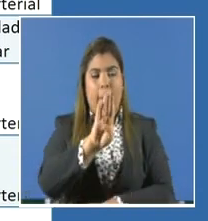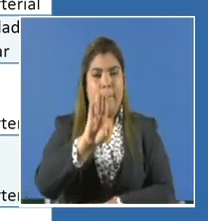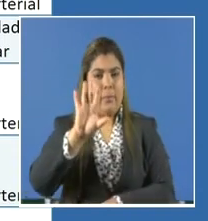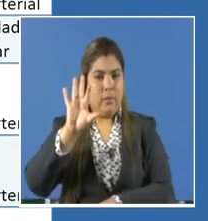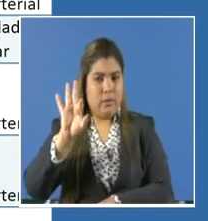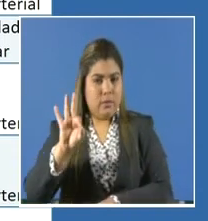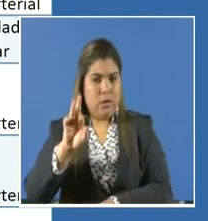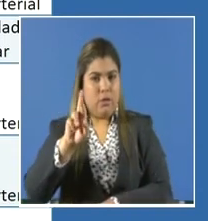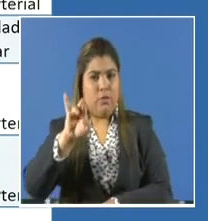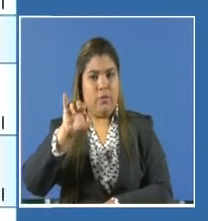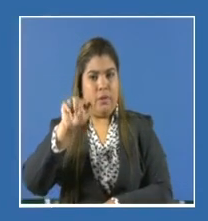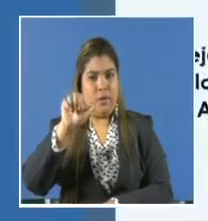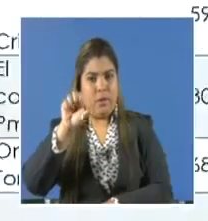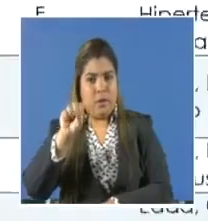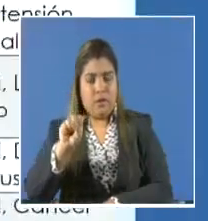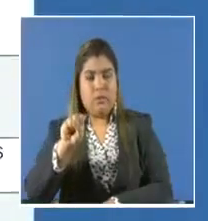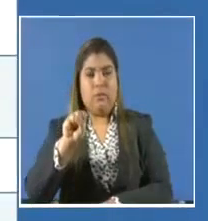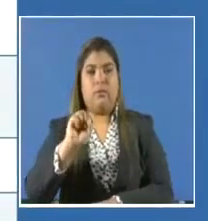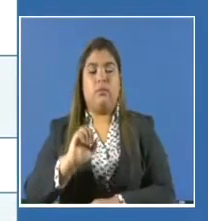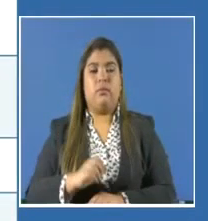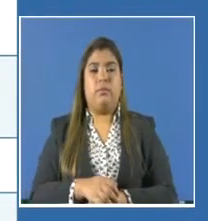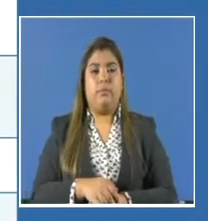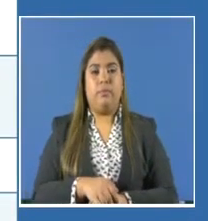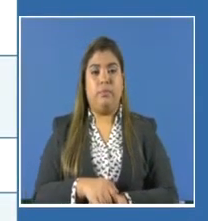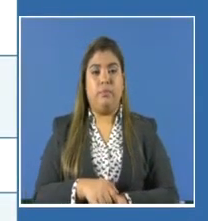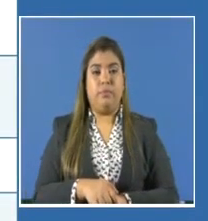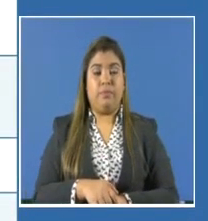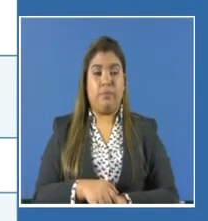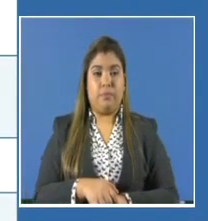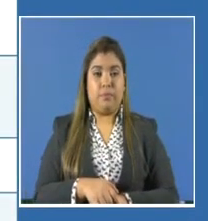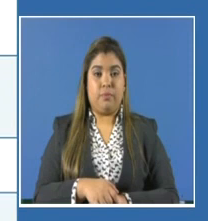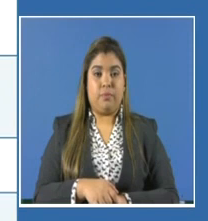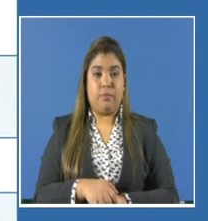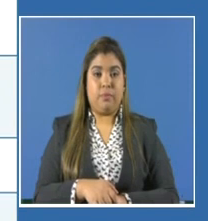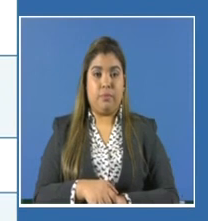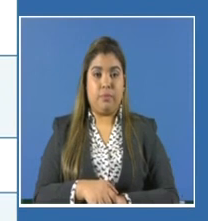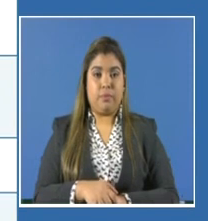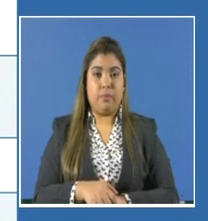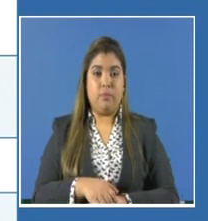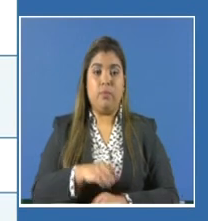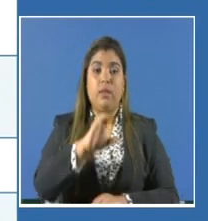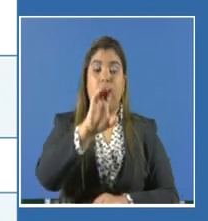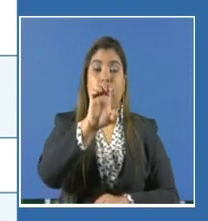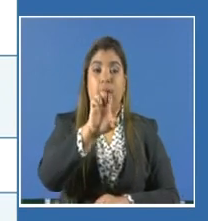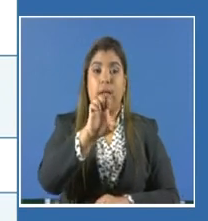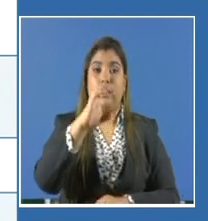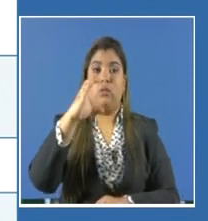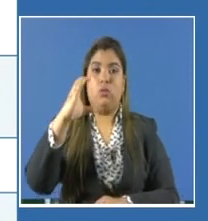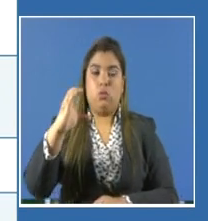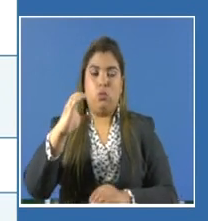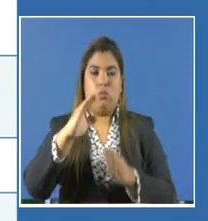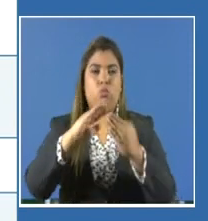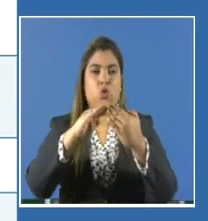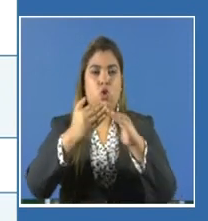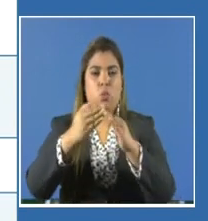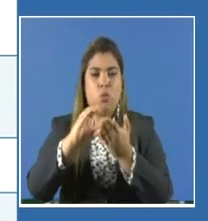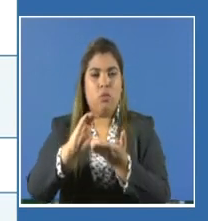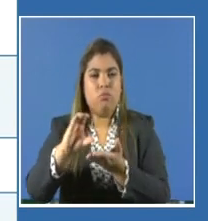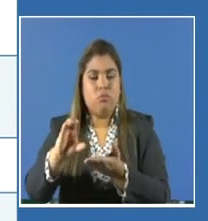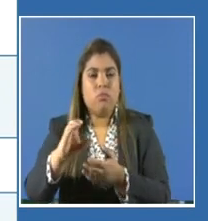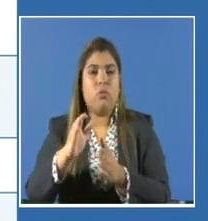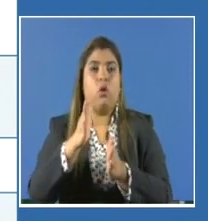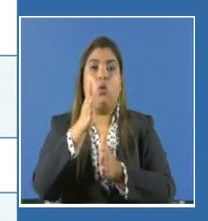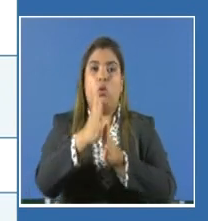Frías, dos de Belisario Frías, una de Ernesto Córdoba Campos, de